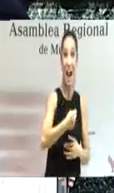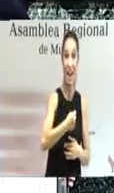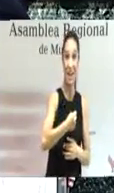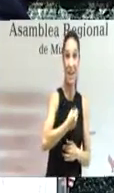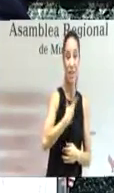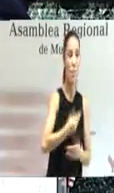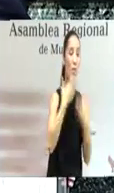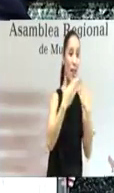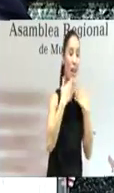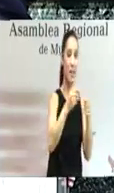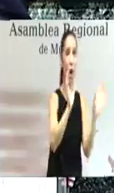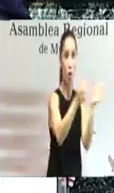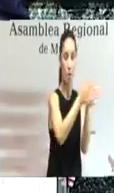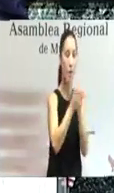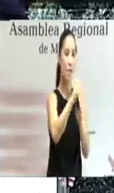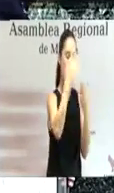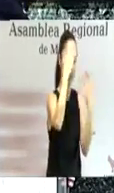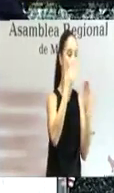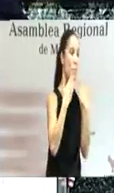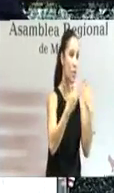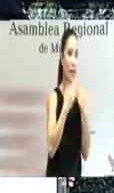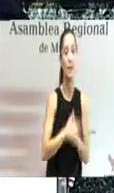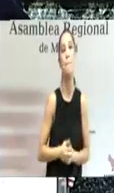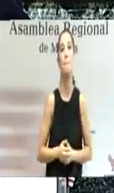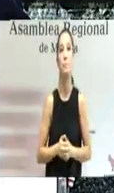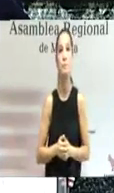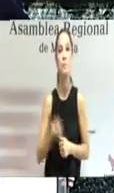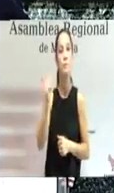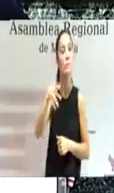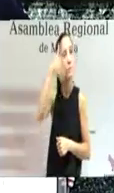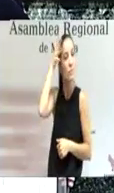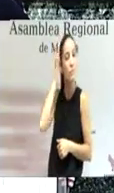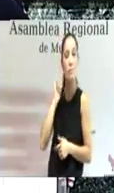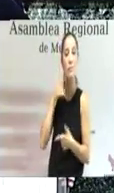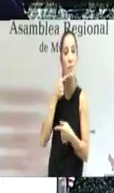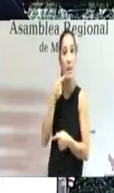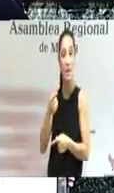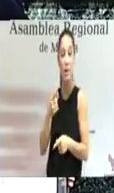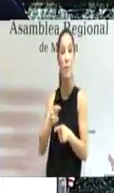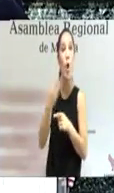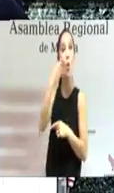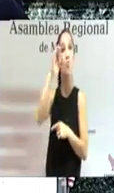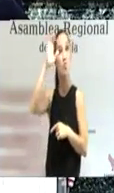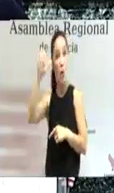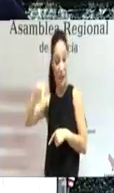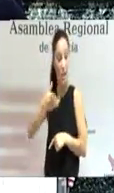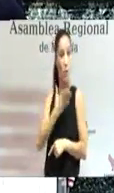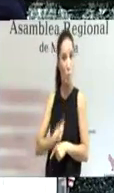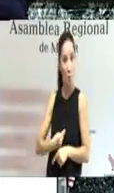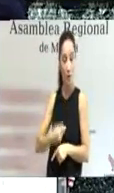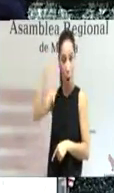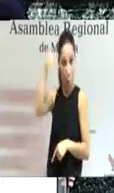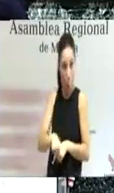equipo. En cuanto al azar de Cartagena debo anunciarles que en el boletín oficial de la región de Murcia de